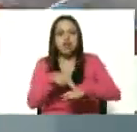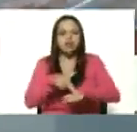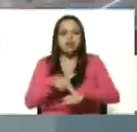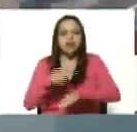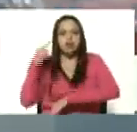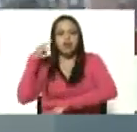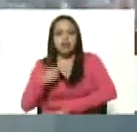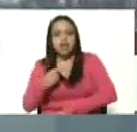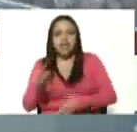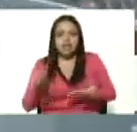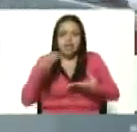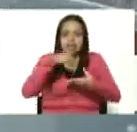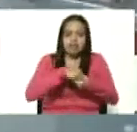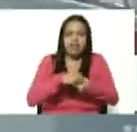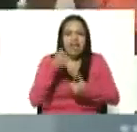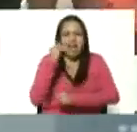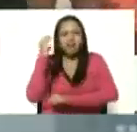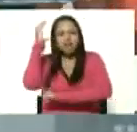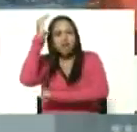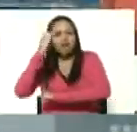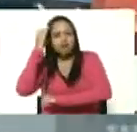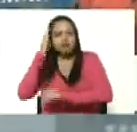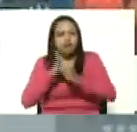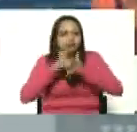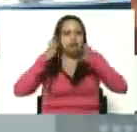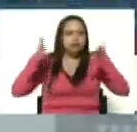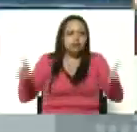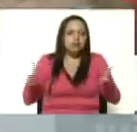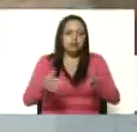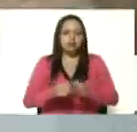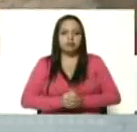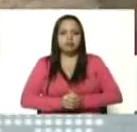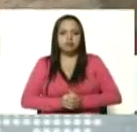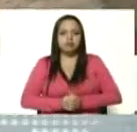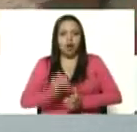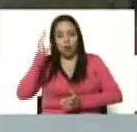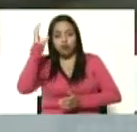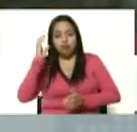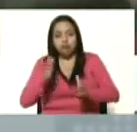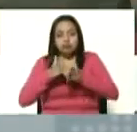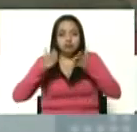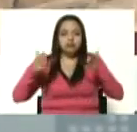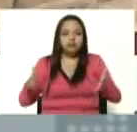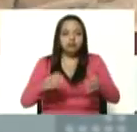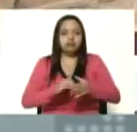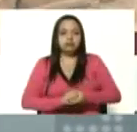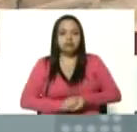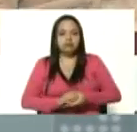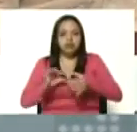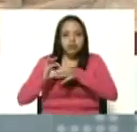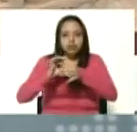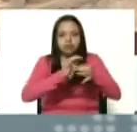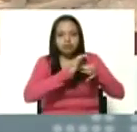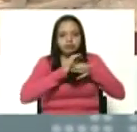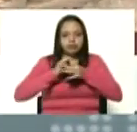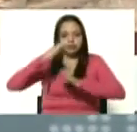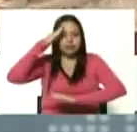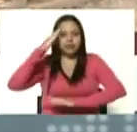y hay una conciencia muy grande muy grande de unión militar